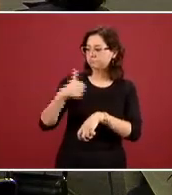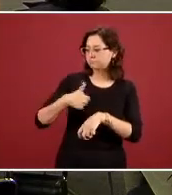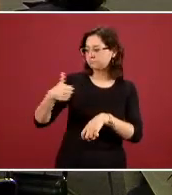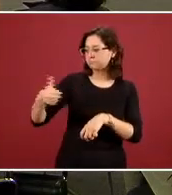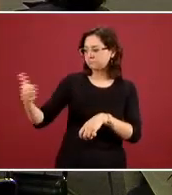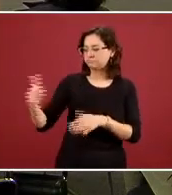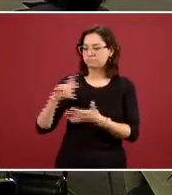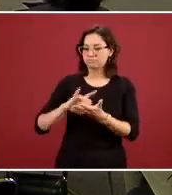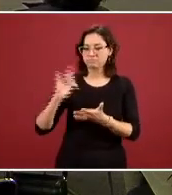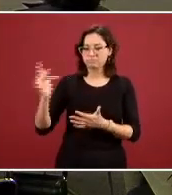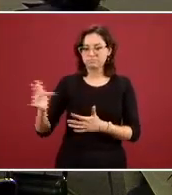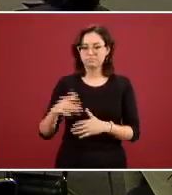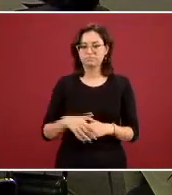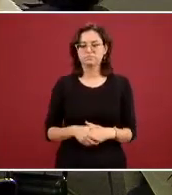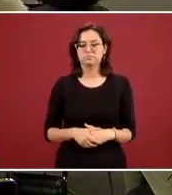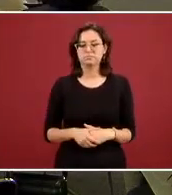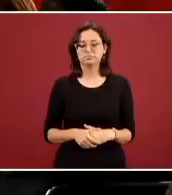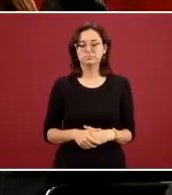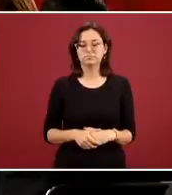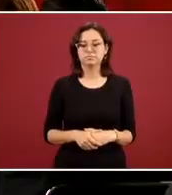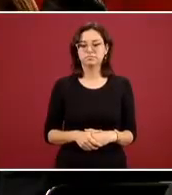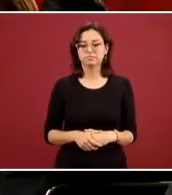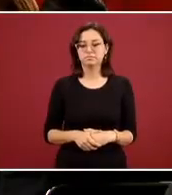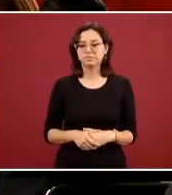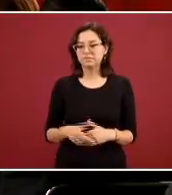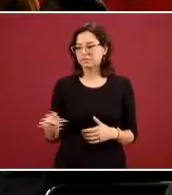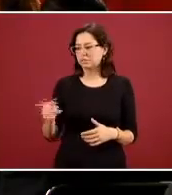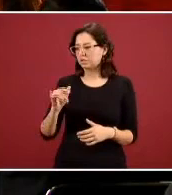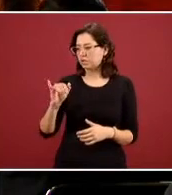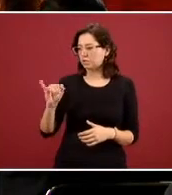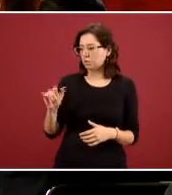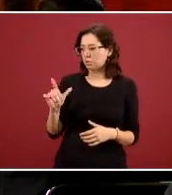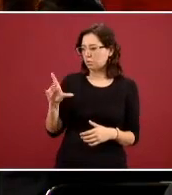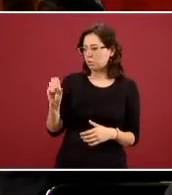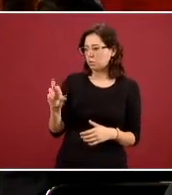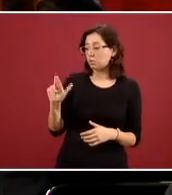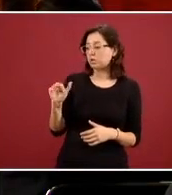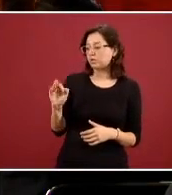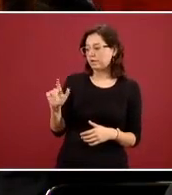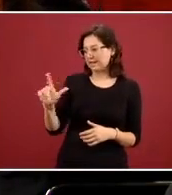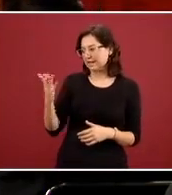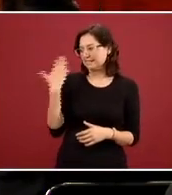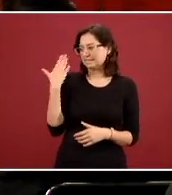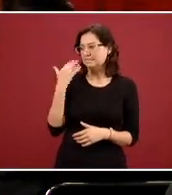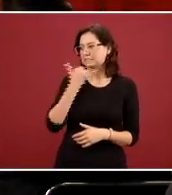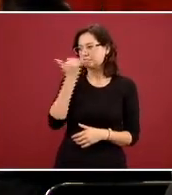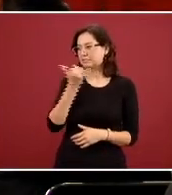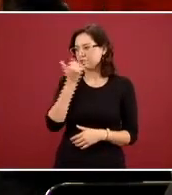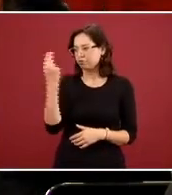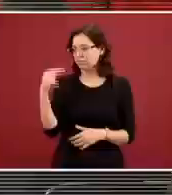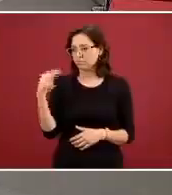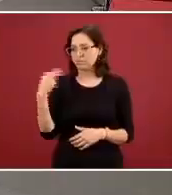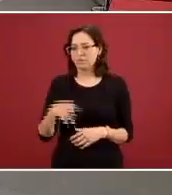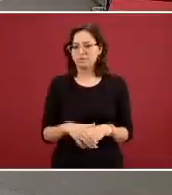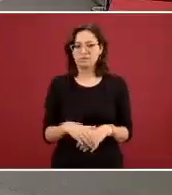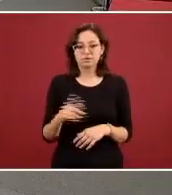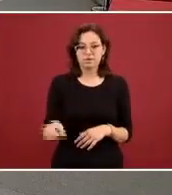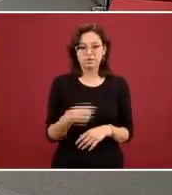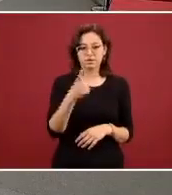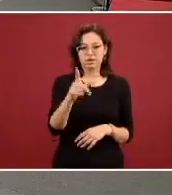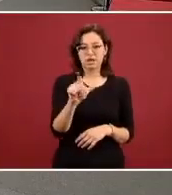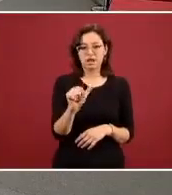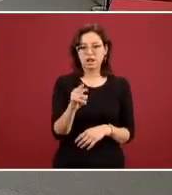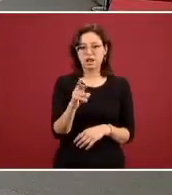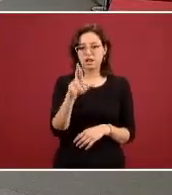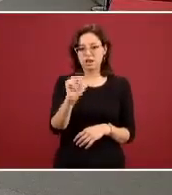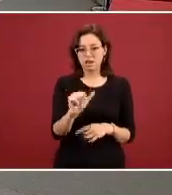González Solvera no Julio Rafael perdón que le cambié de nombre hace un ratito vamos a pasar a preguntas respuestas Laura Poi Solano de